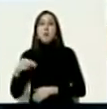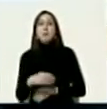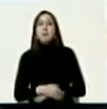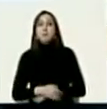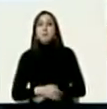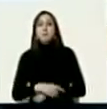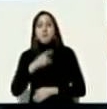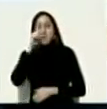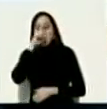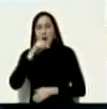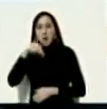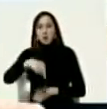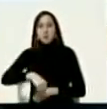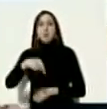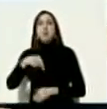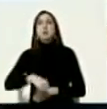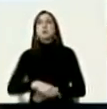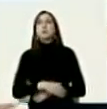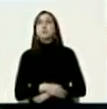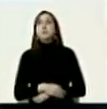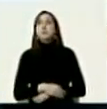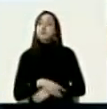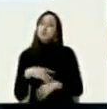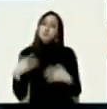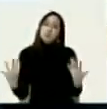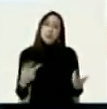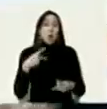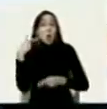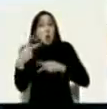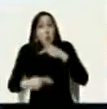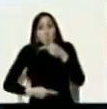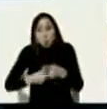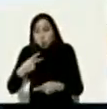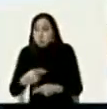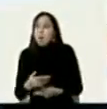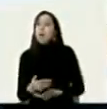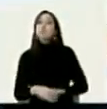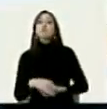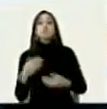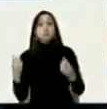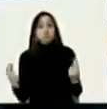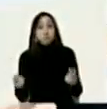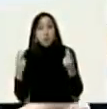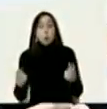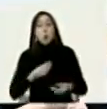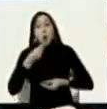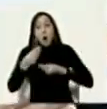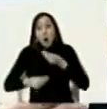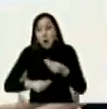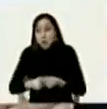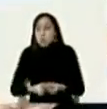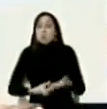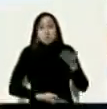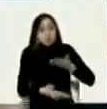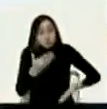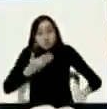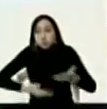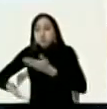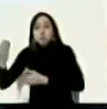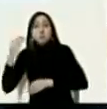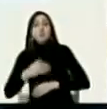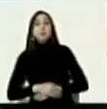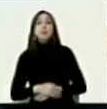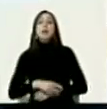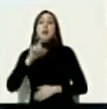2021 es decir ha sido un proceso muy activo ha sido un proceso muy dinámico que además